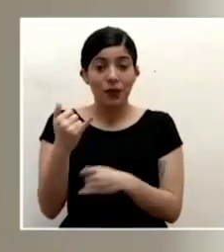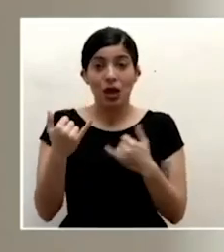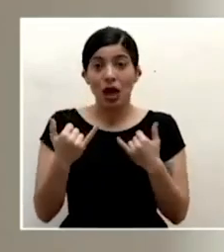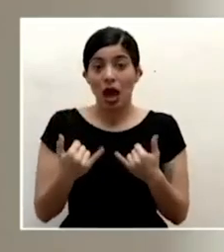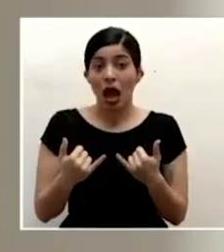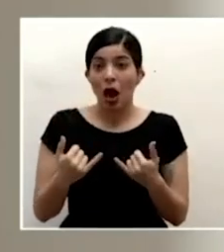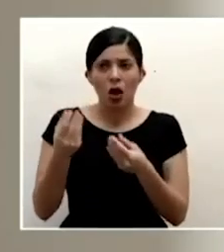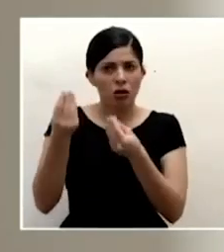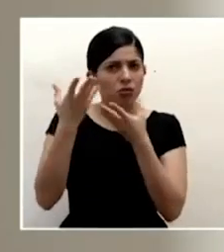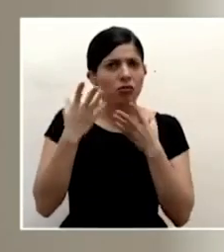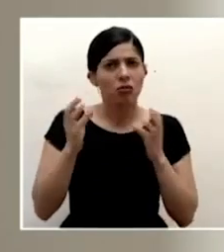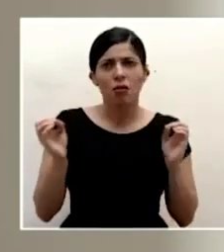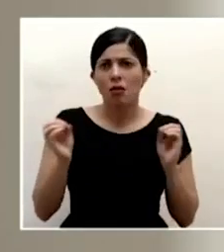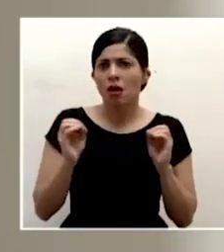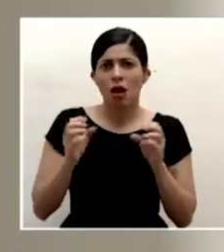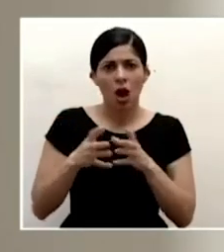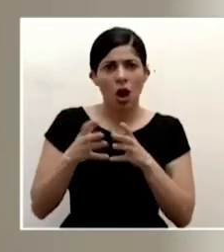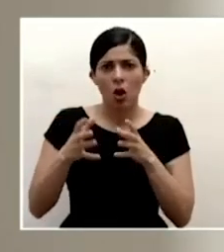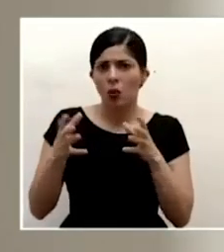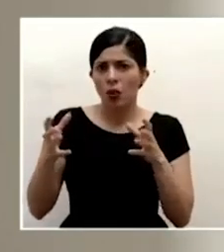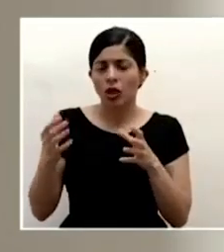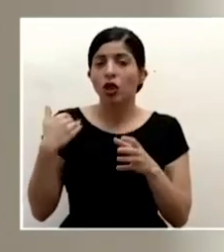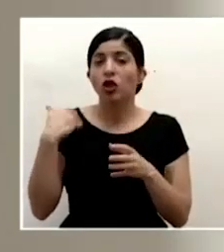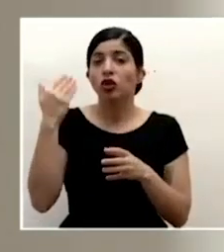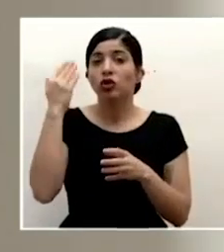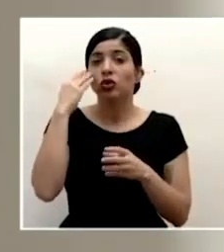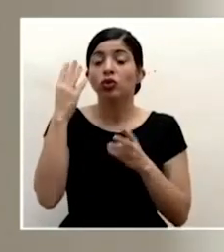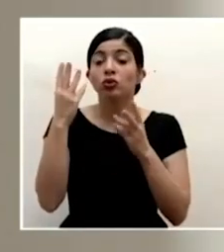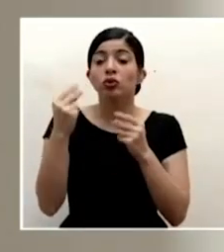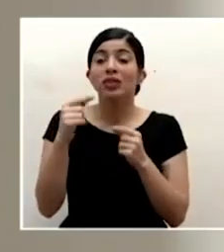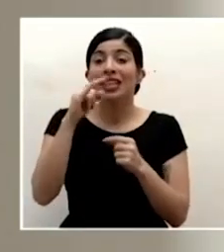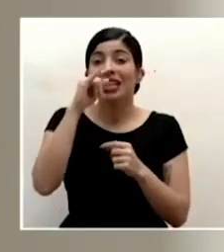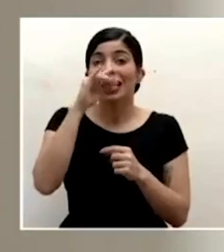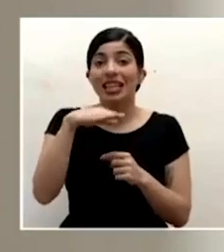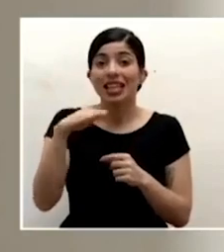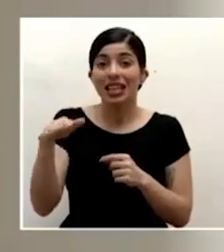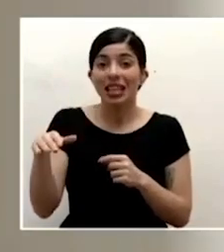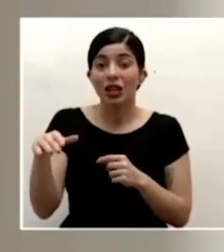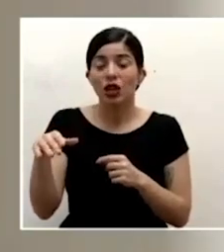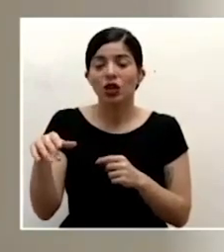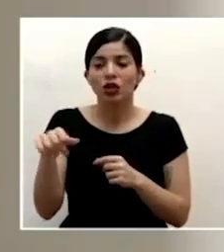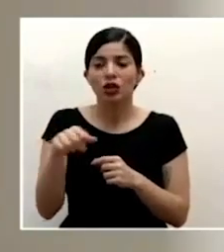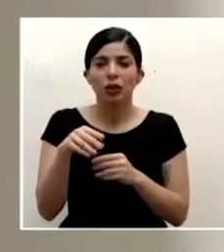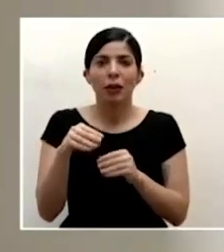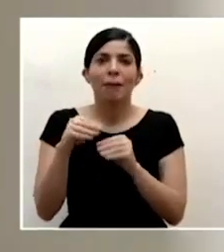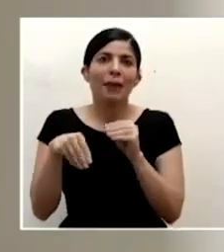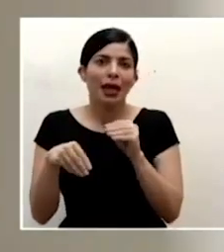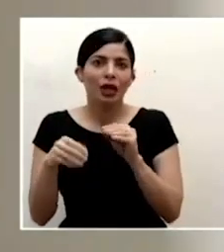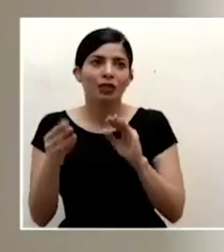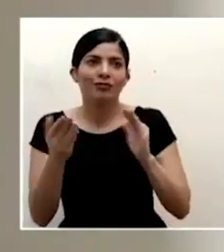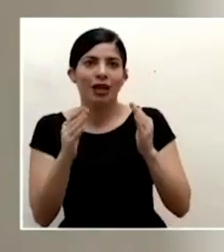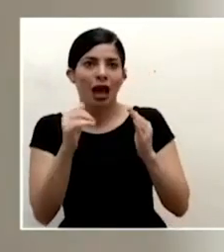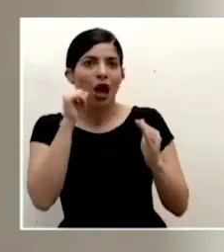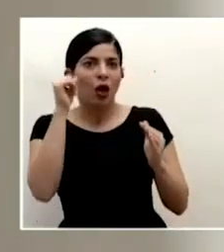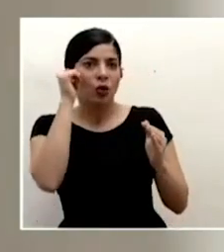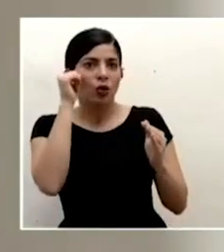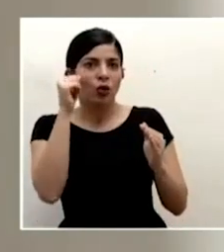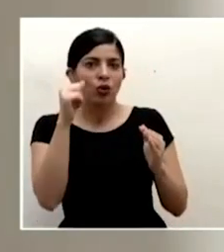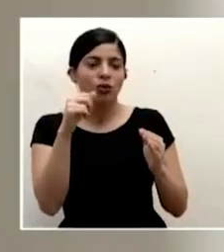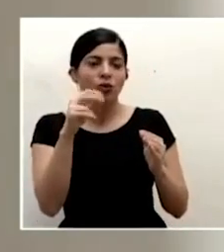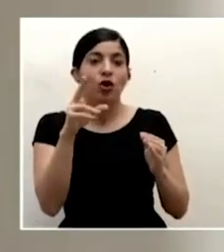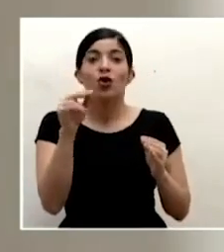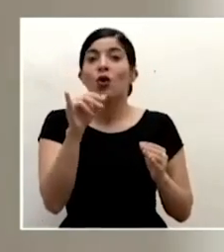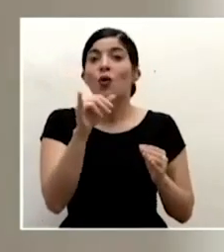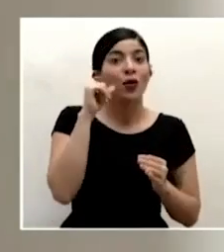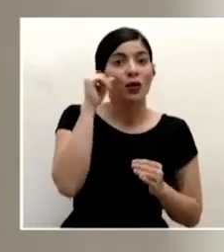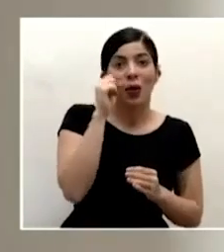casos sabemos que la cantidad de casos en niños pues obviamente ha sido menor en comparación con los adultos no así con los adultos mayores se verá que hemos tenido una relación